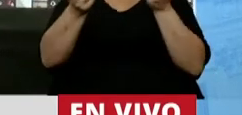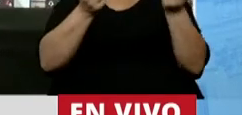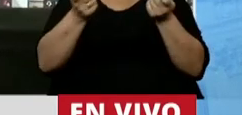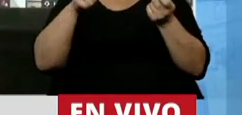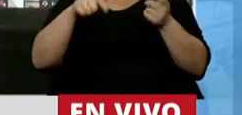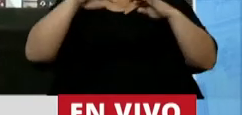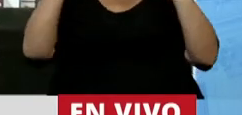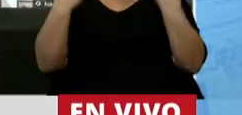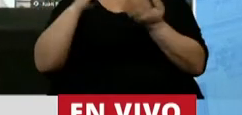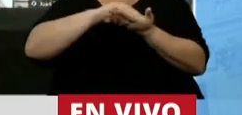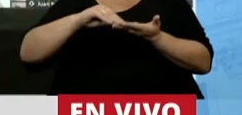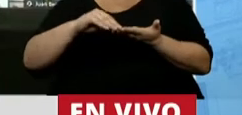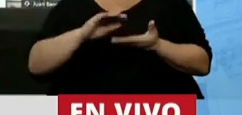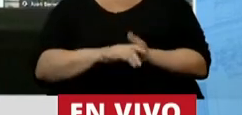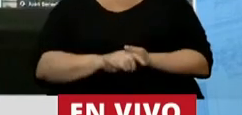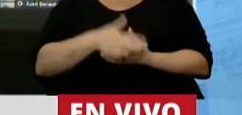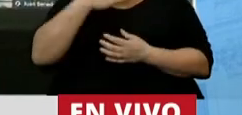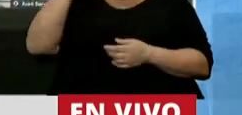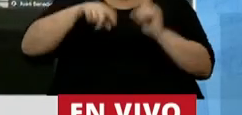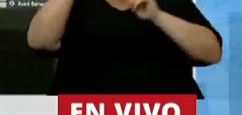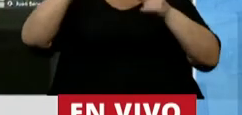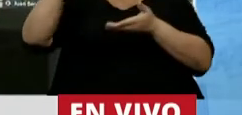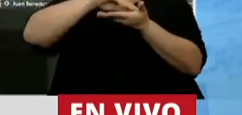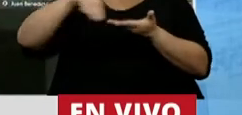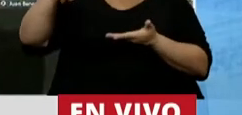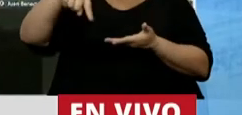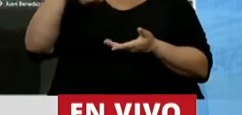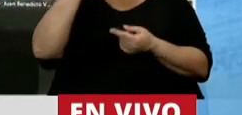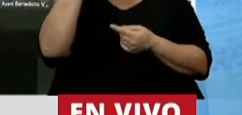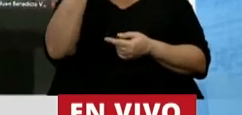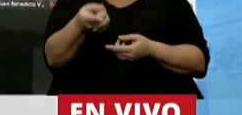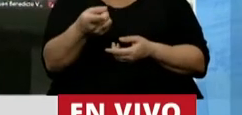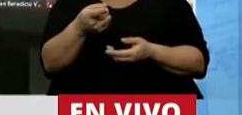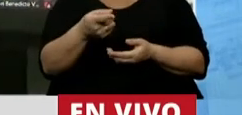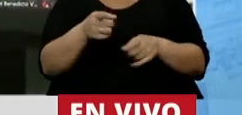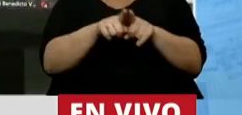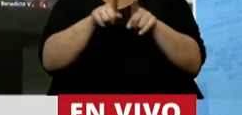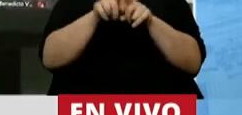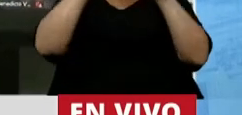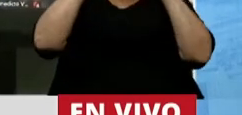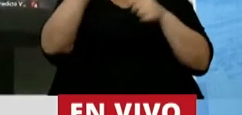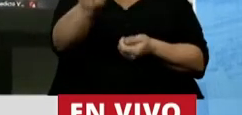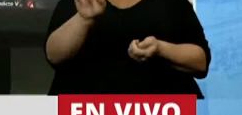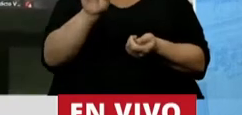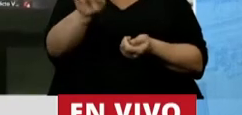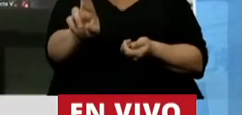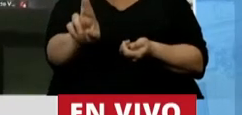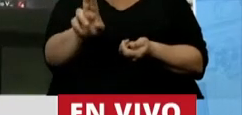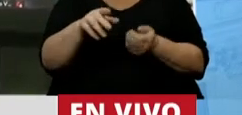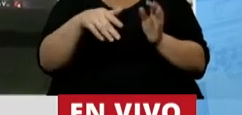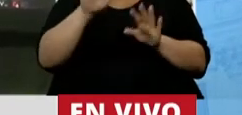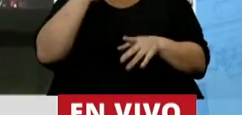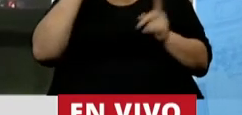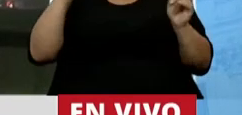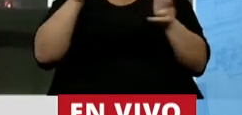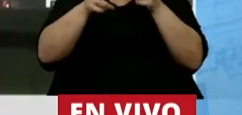esta Cámara. Y de hecho hoy algunos legisladores han planteado algunas cuestiones de privilegio, en todo caso